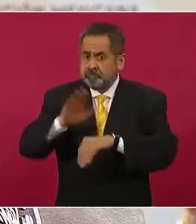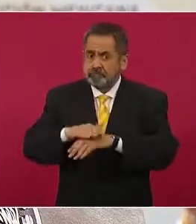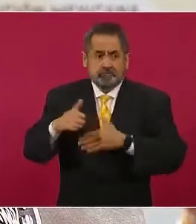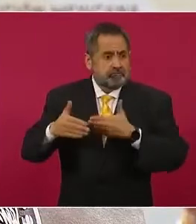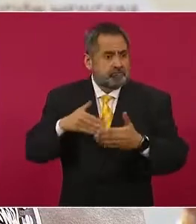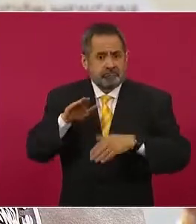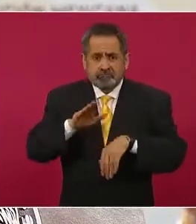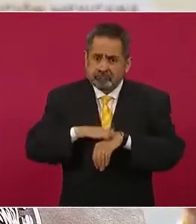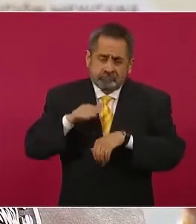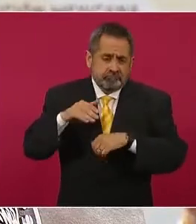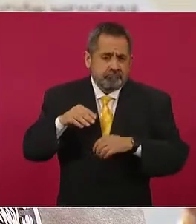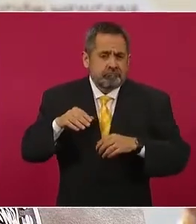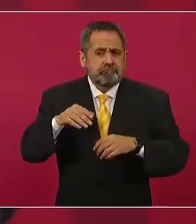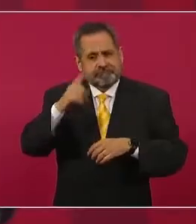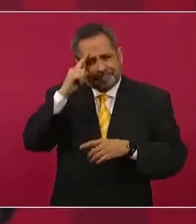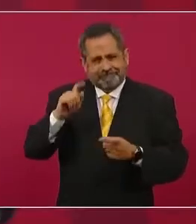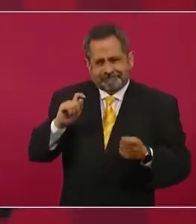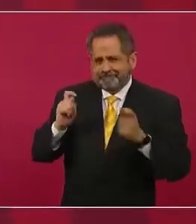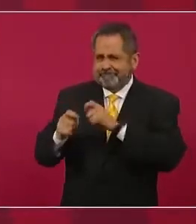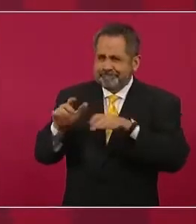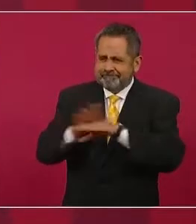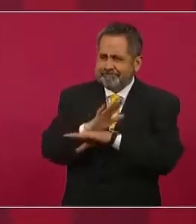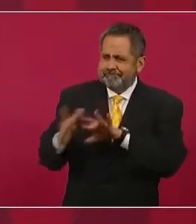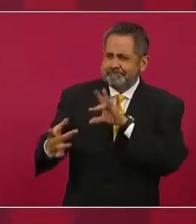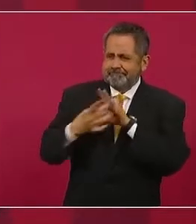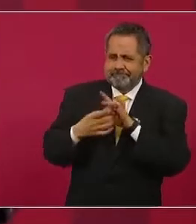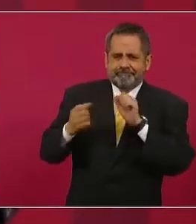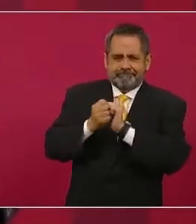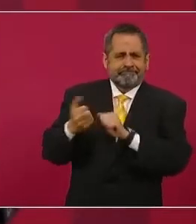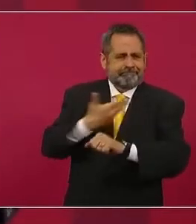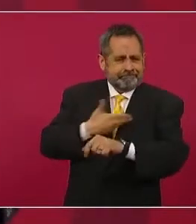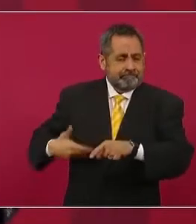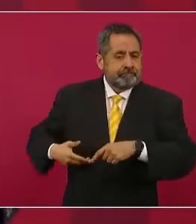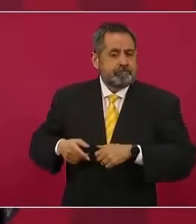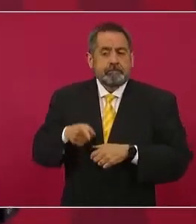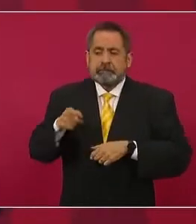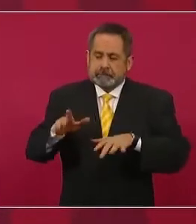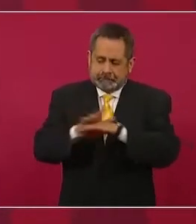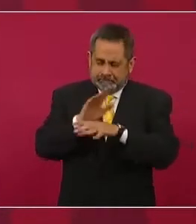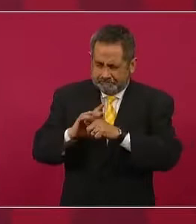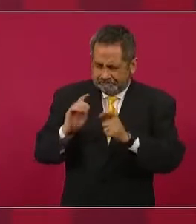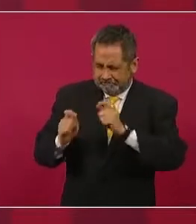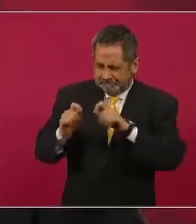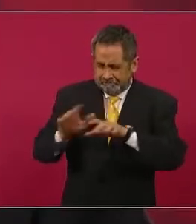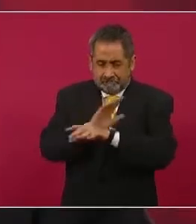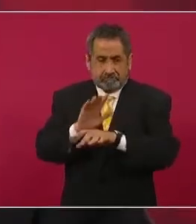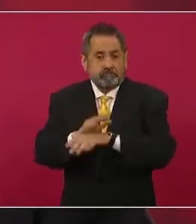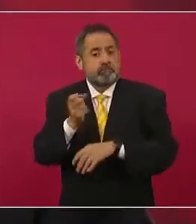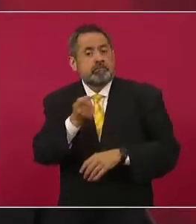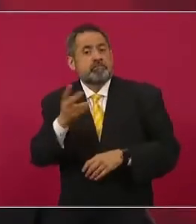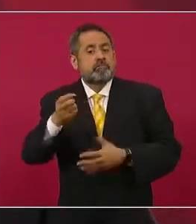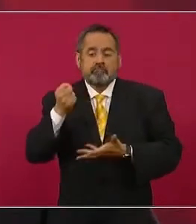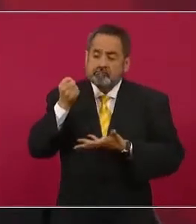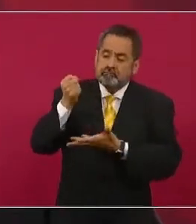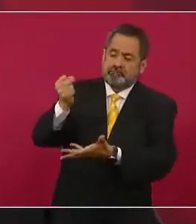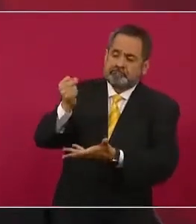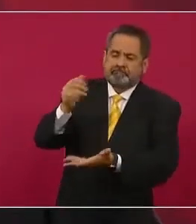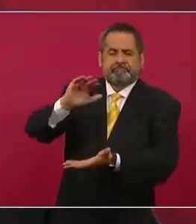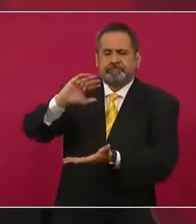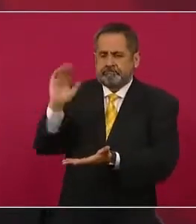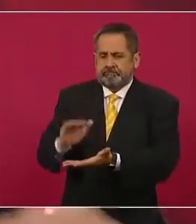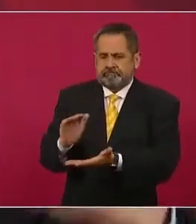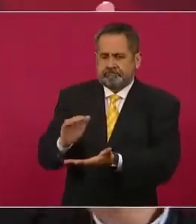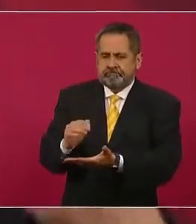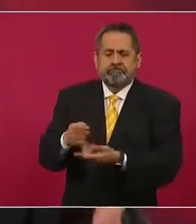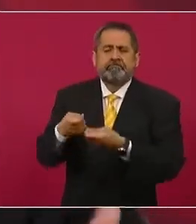acompañando al movimiento transformador del presidente. Se hicieron algunas reformas como reducir el financiamiento a los